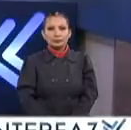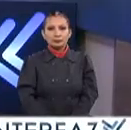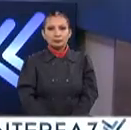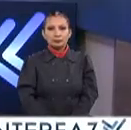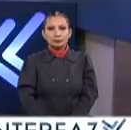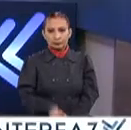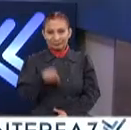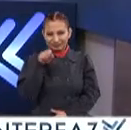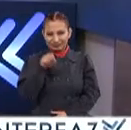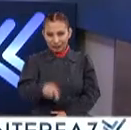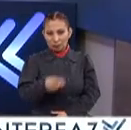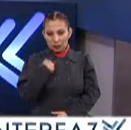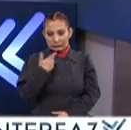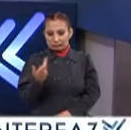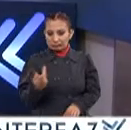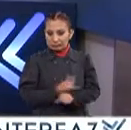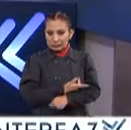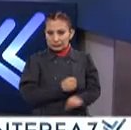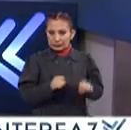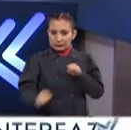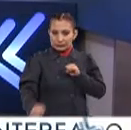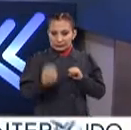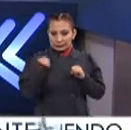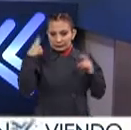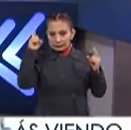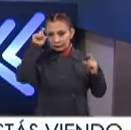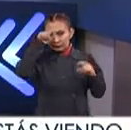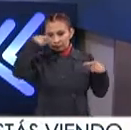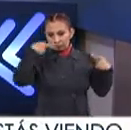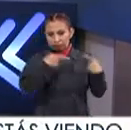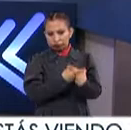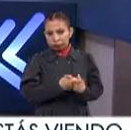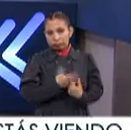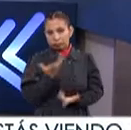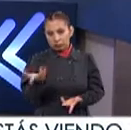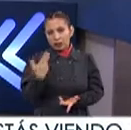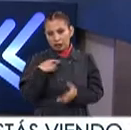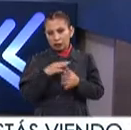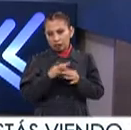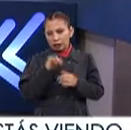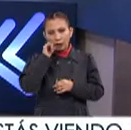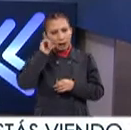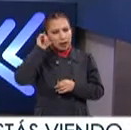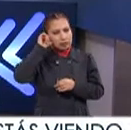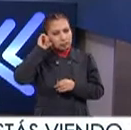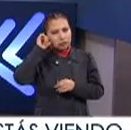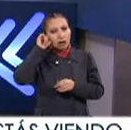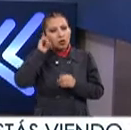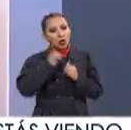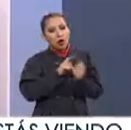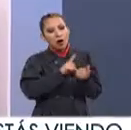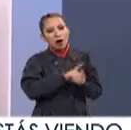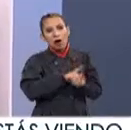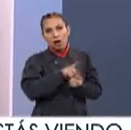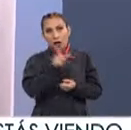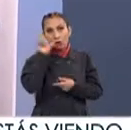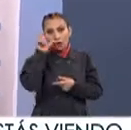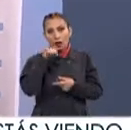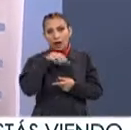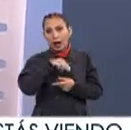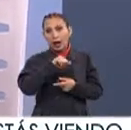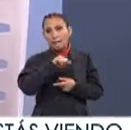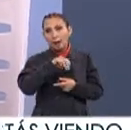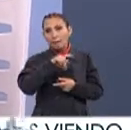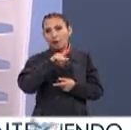Pues justamente fue un evento paradigmático, un par de eventos paradigmáticos Platicábamos ayer incluso con, más bien el lunes, con